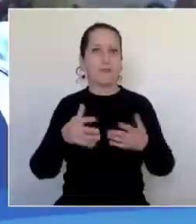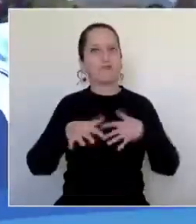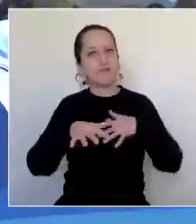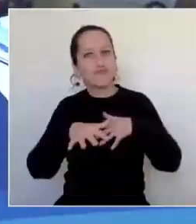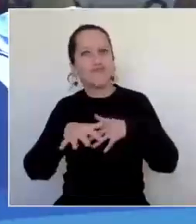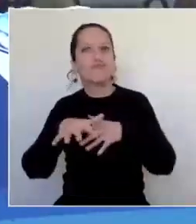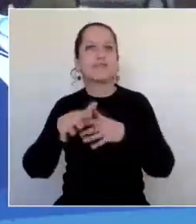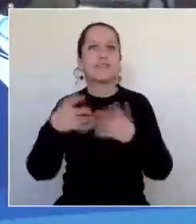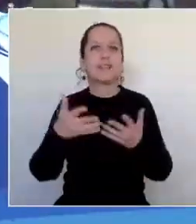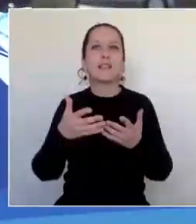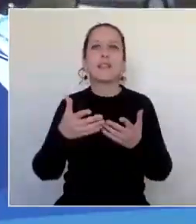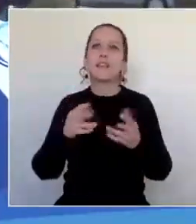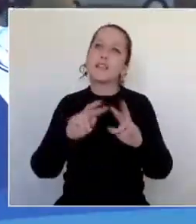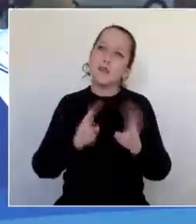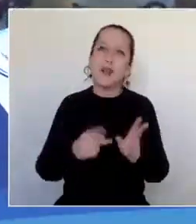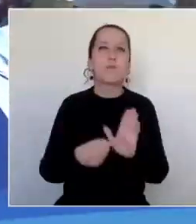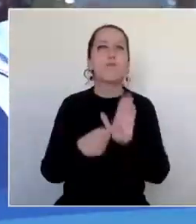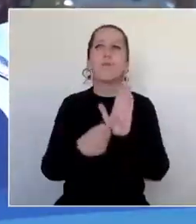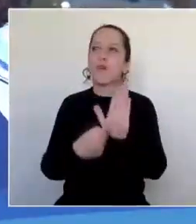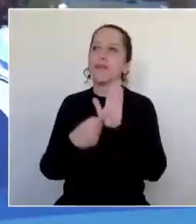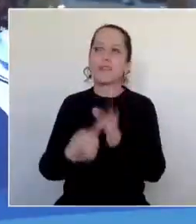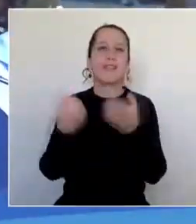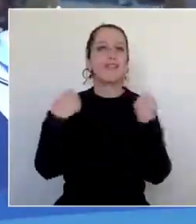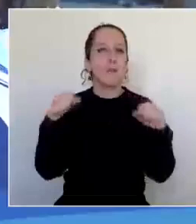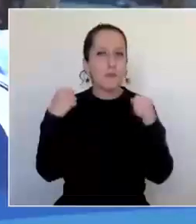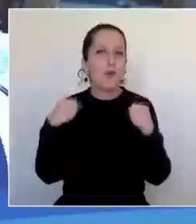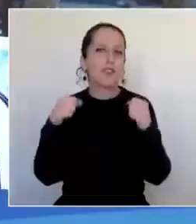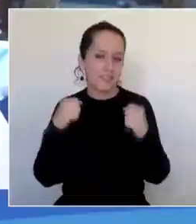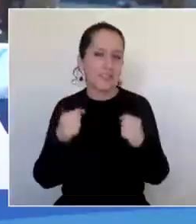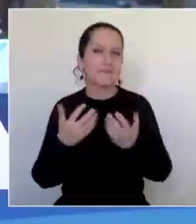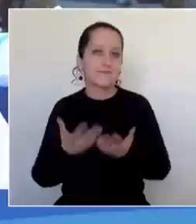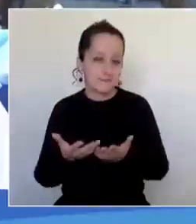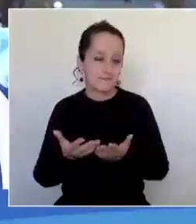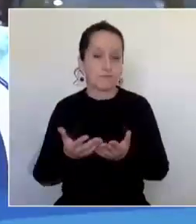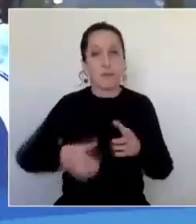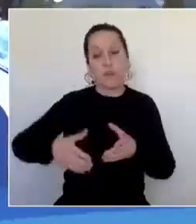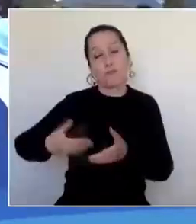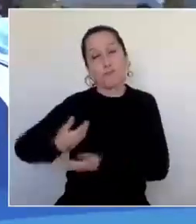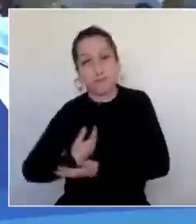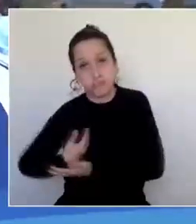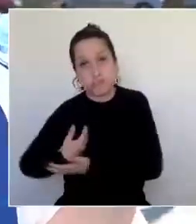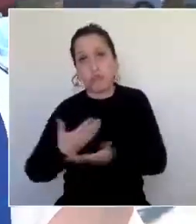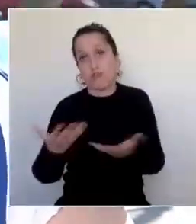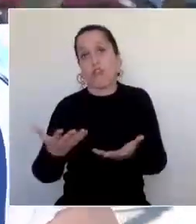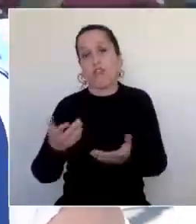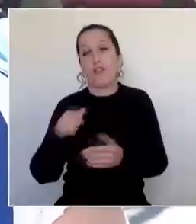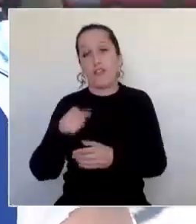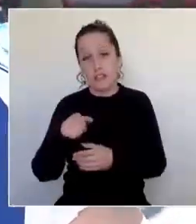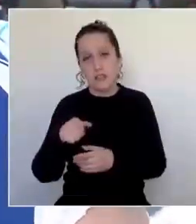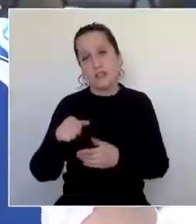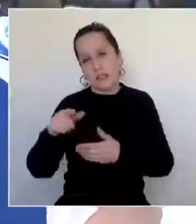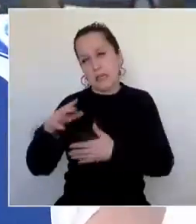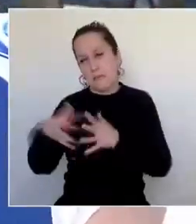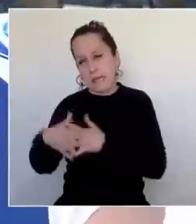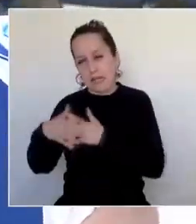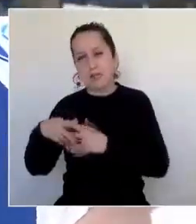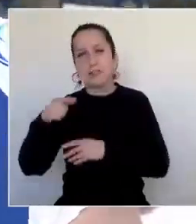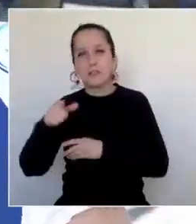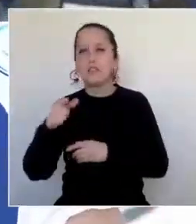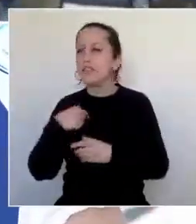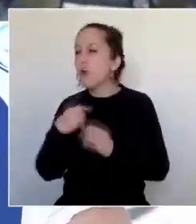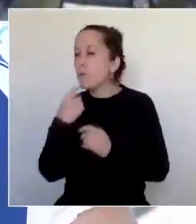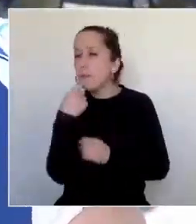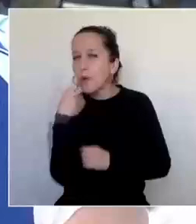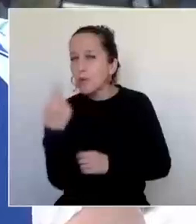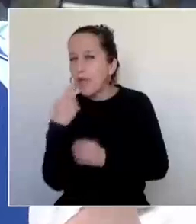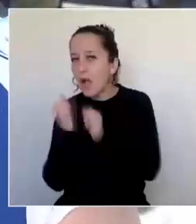hace un acercamiento a la visibilización del deporte, como es el fútbol americano. Aparte, le preguntaba a mis propios compañeros